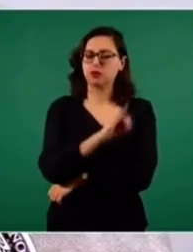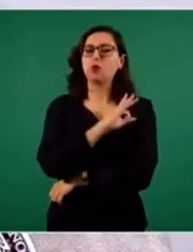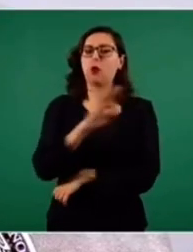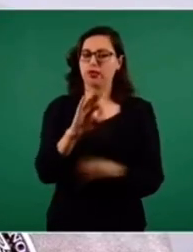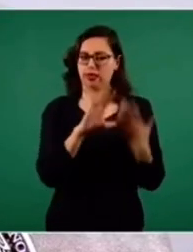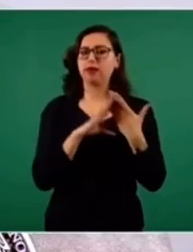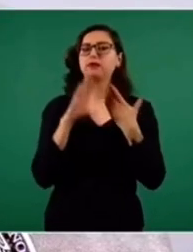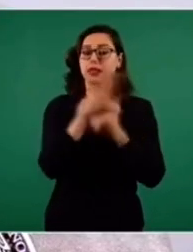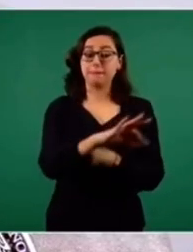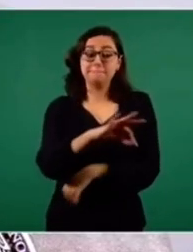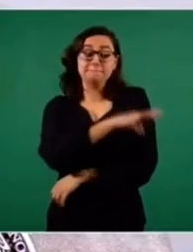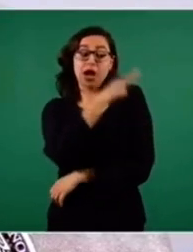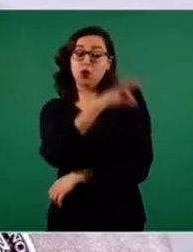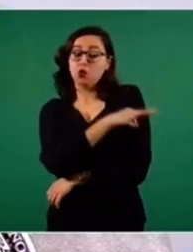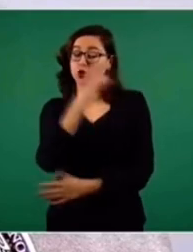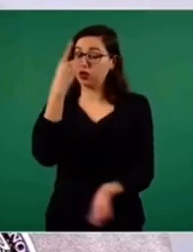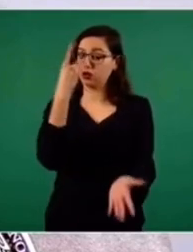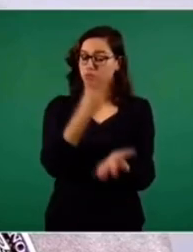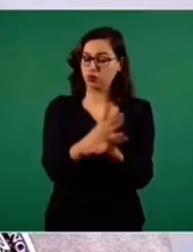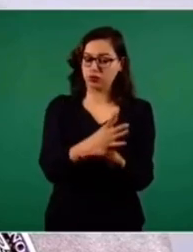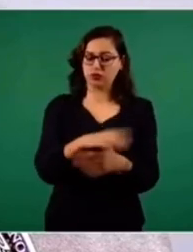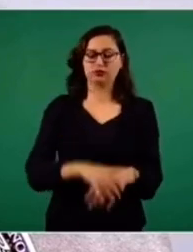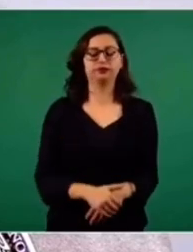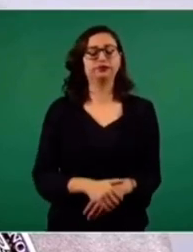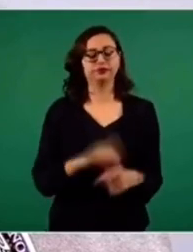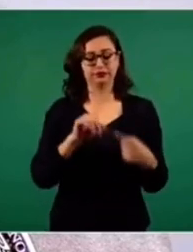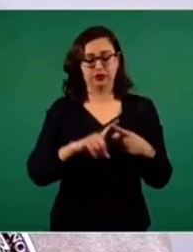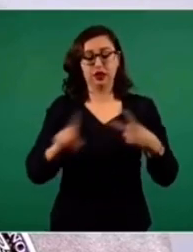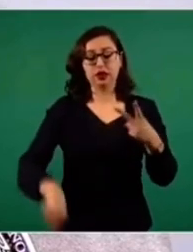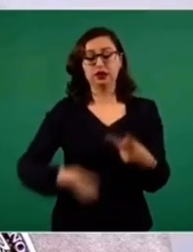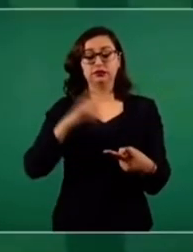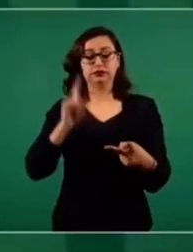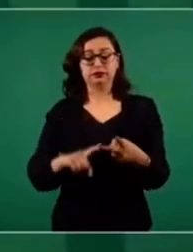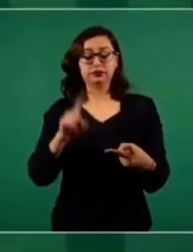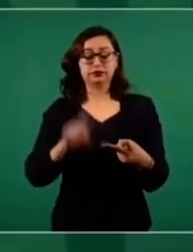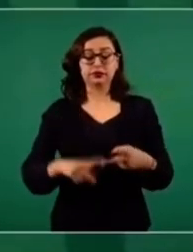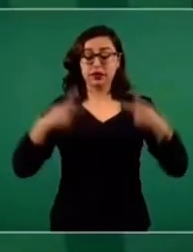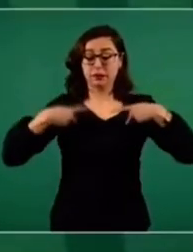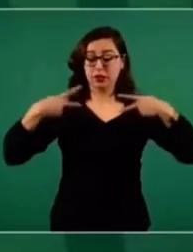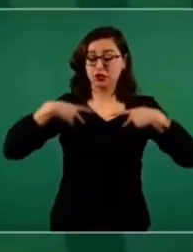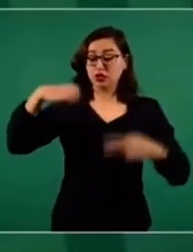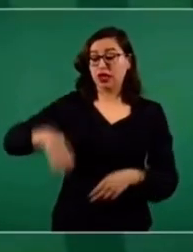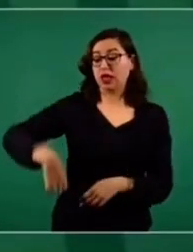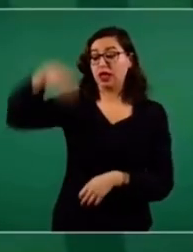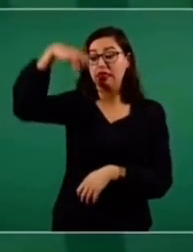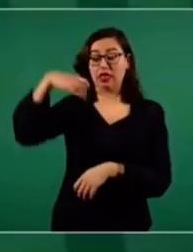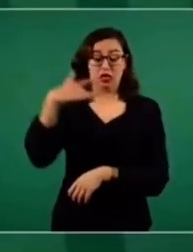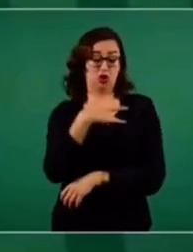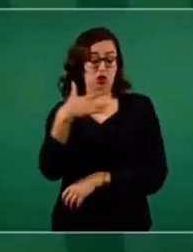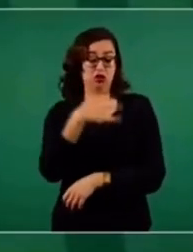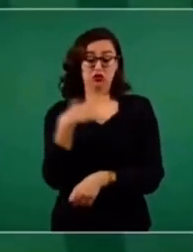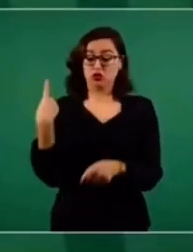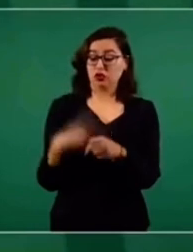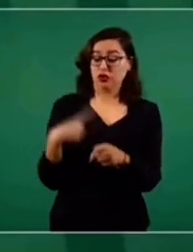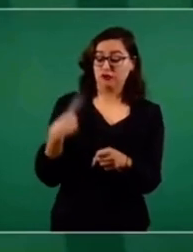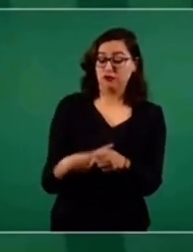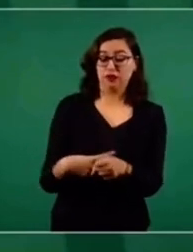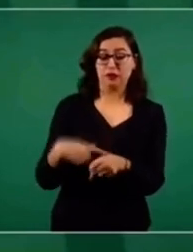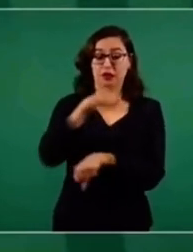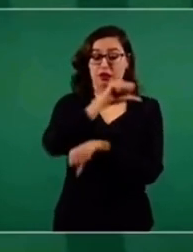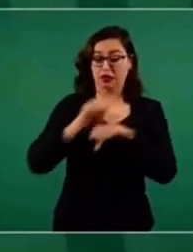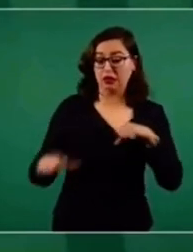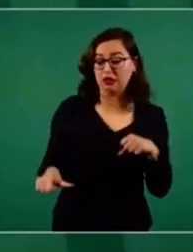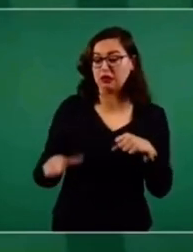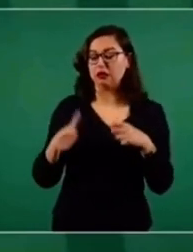Sobre los riesgos de que la vacuna pudiera afectar a personas adultas mayores que tienen enfermedad cardíaca o